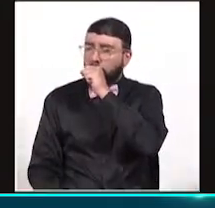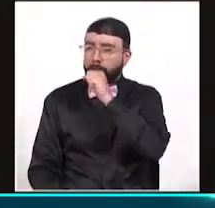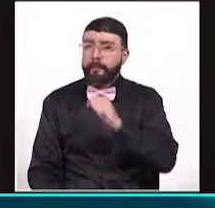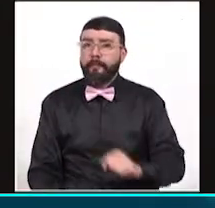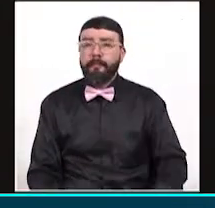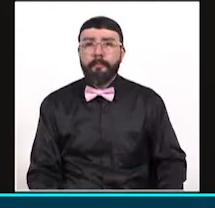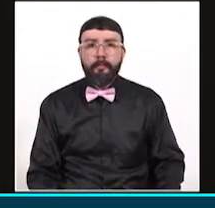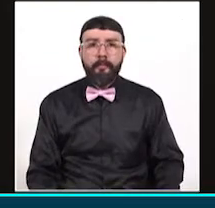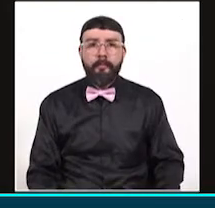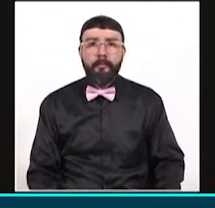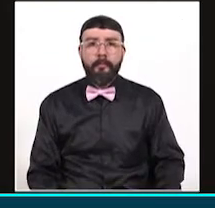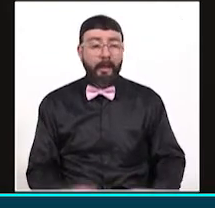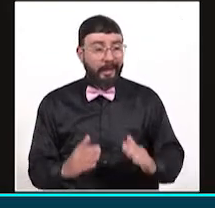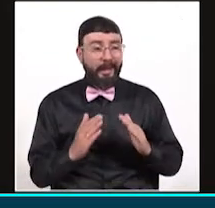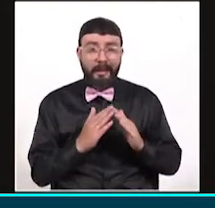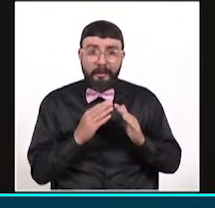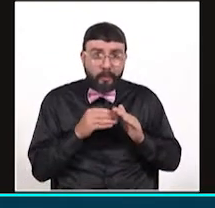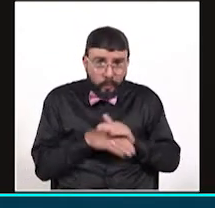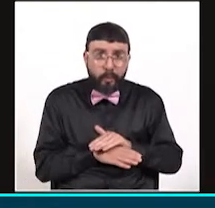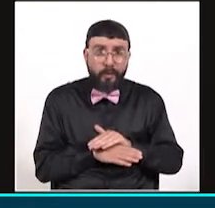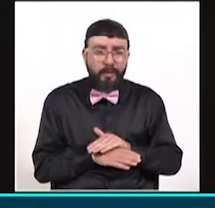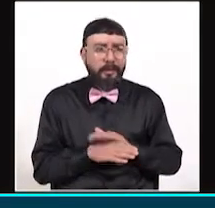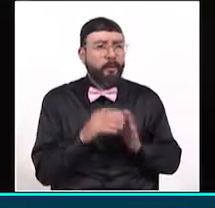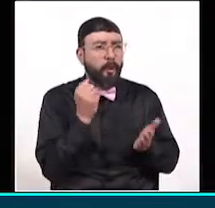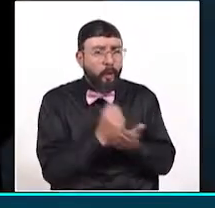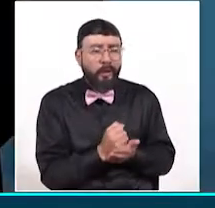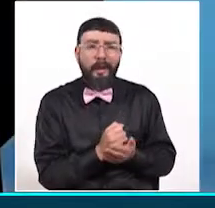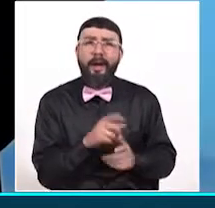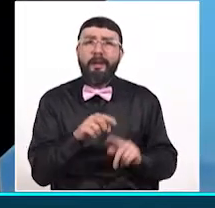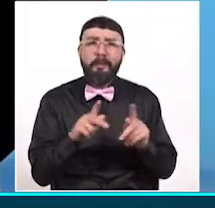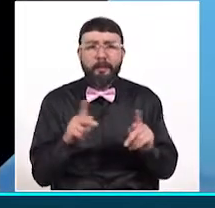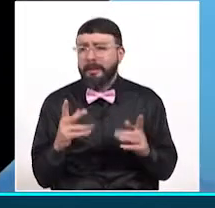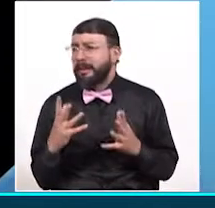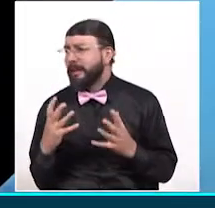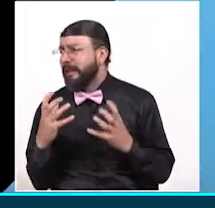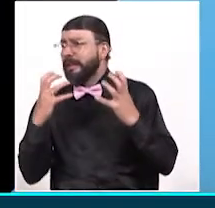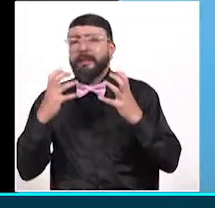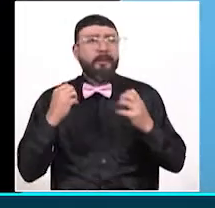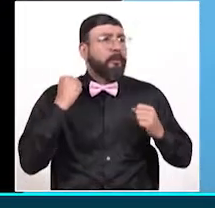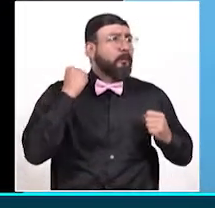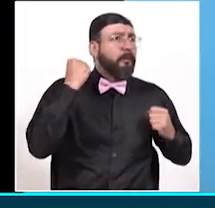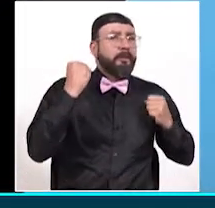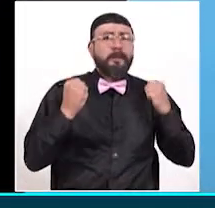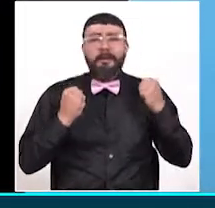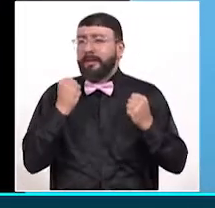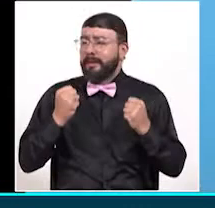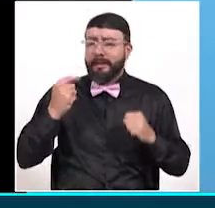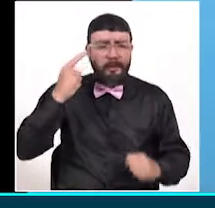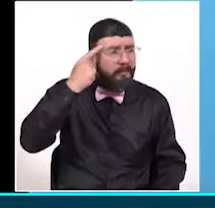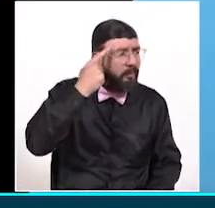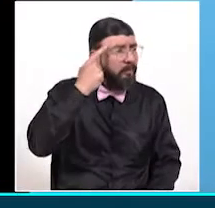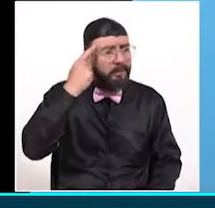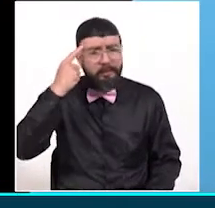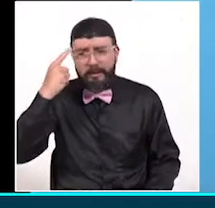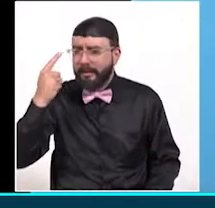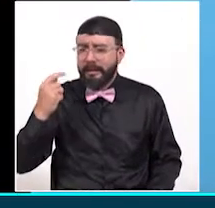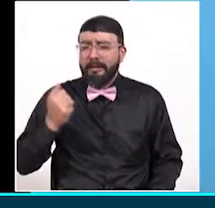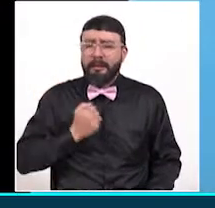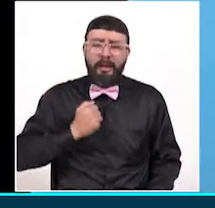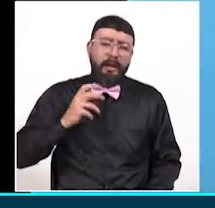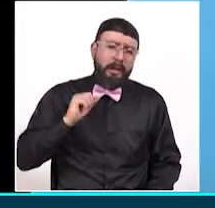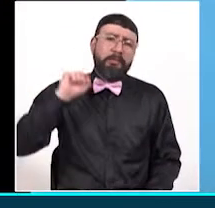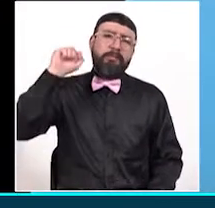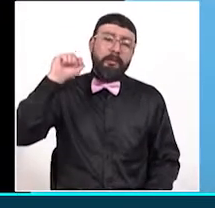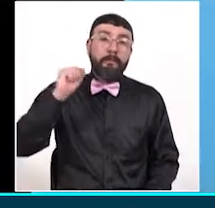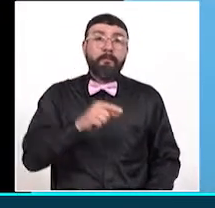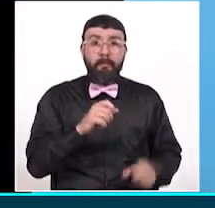Sin duda, el confinamiento ha provocado en las personas más estrés y ansiedad, llevándolos a una ideación suicida. Por esto, la familia o